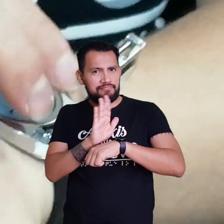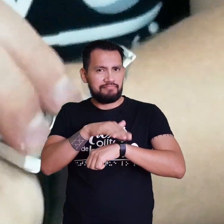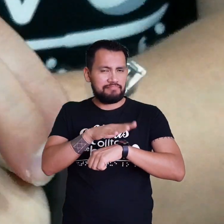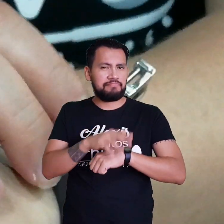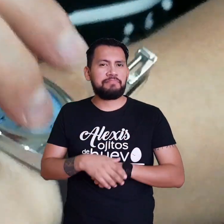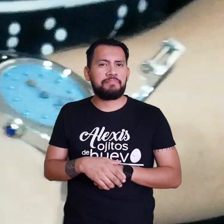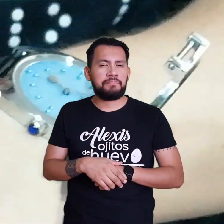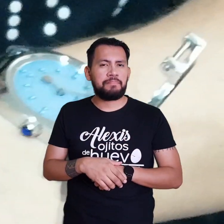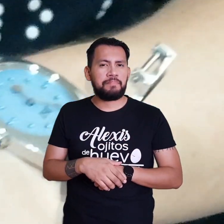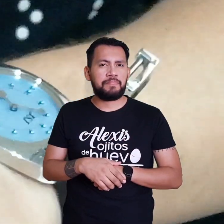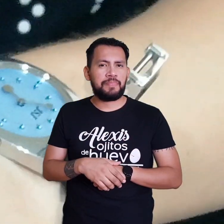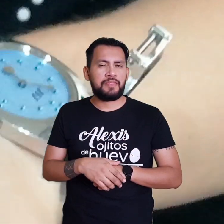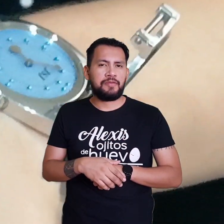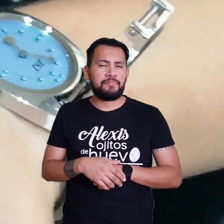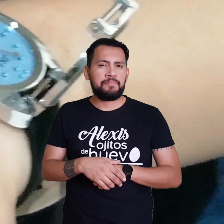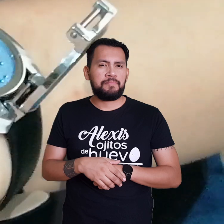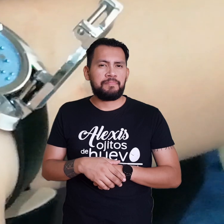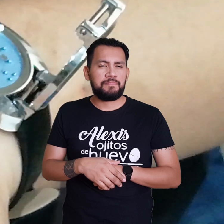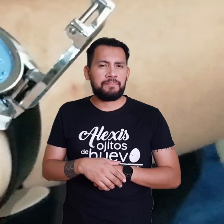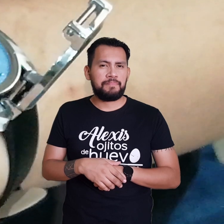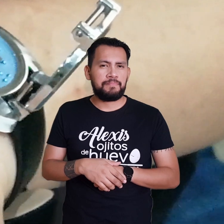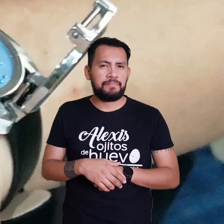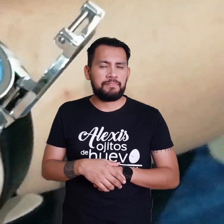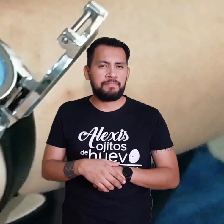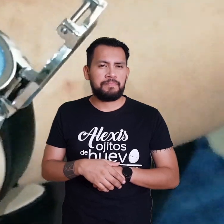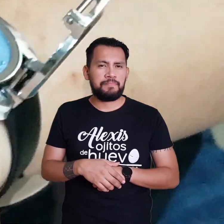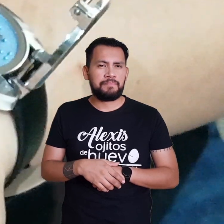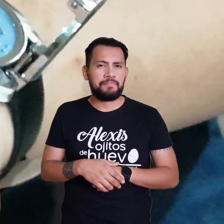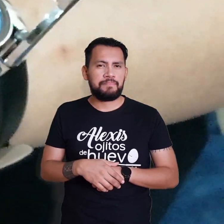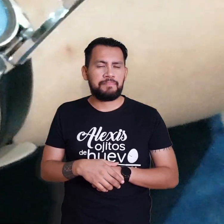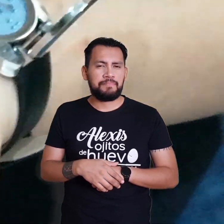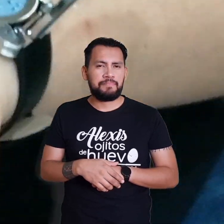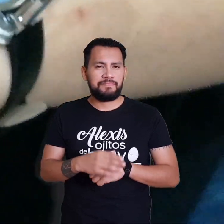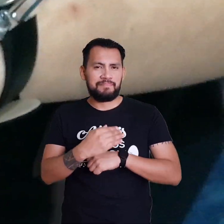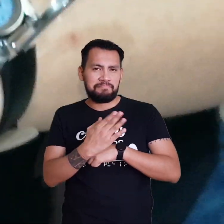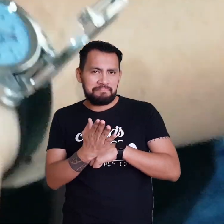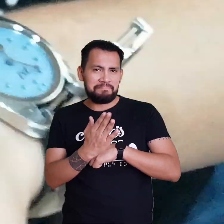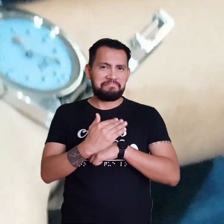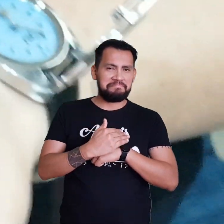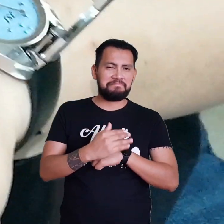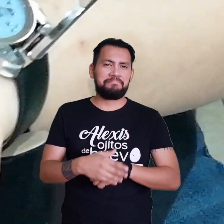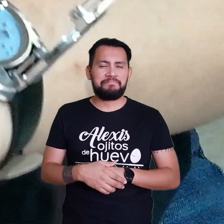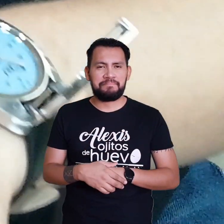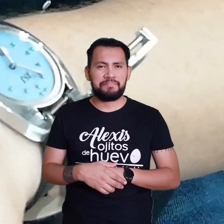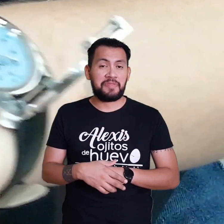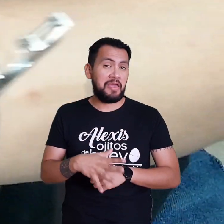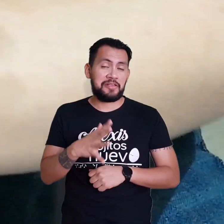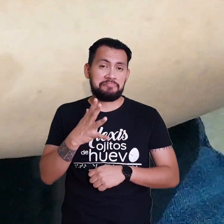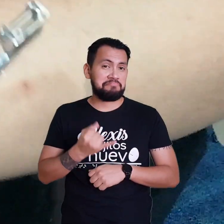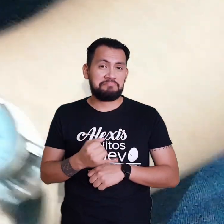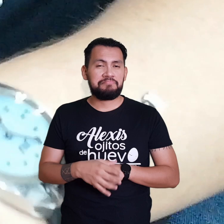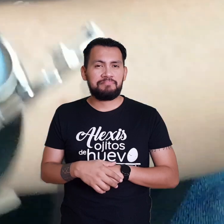Y el grande Esto no es plaza sésamo No les tengo que explicar El chiquito está allá, Beto Y el grande da las